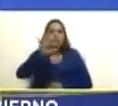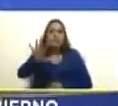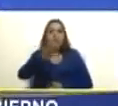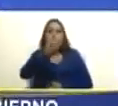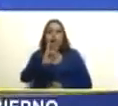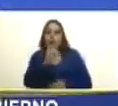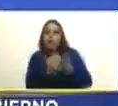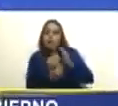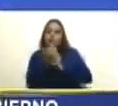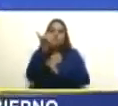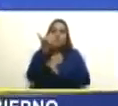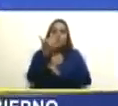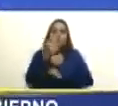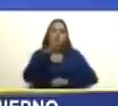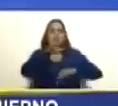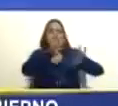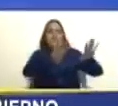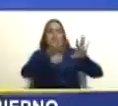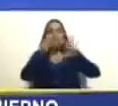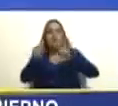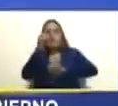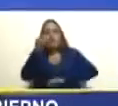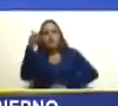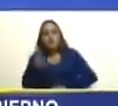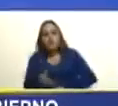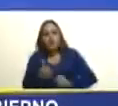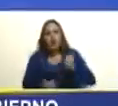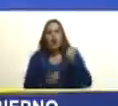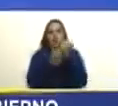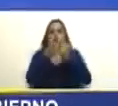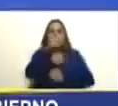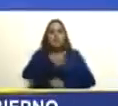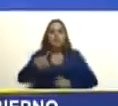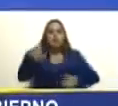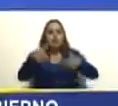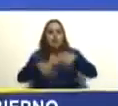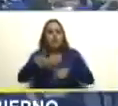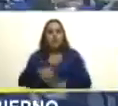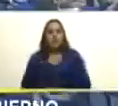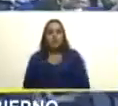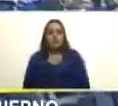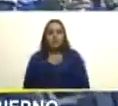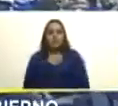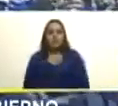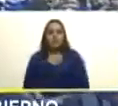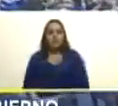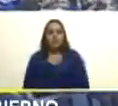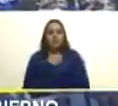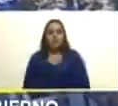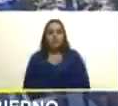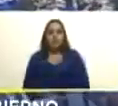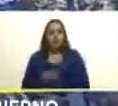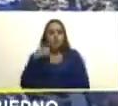por encima del 96% del apoyo de los votantes dificulto